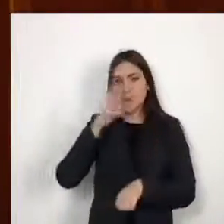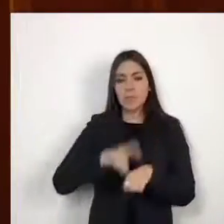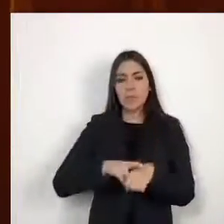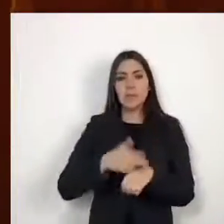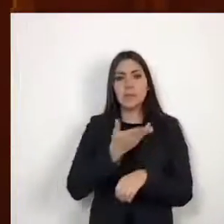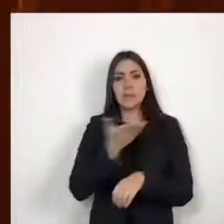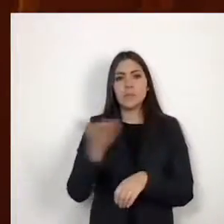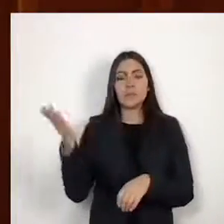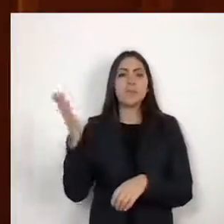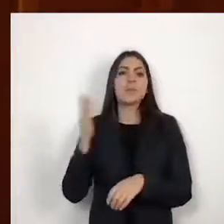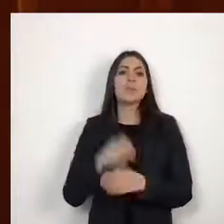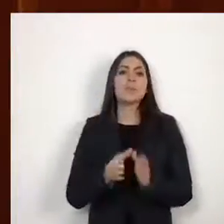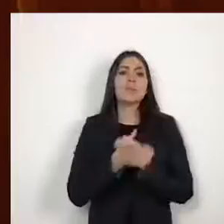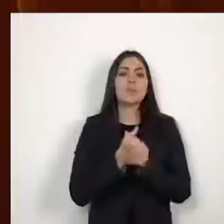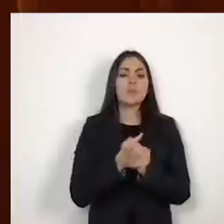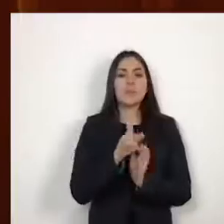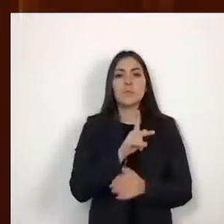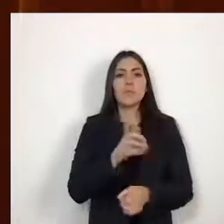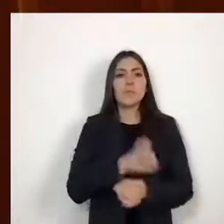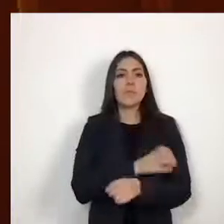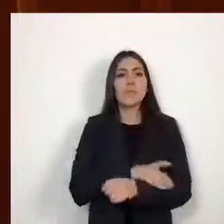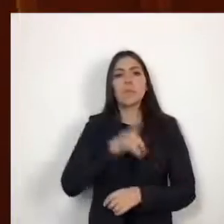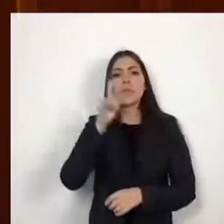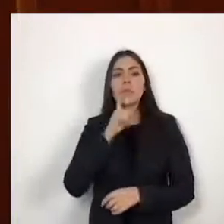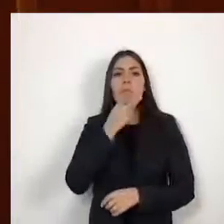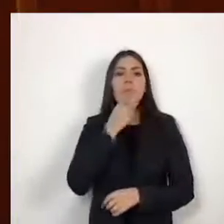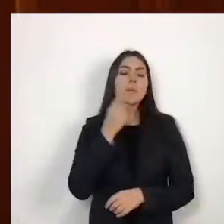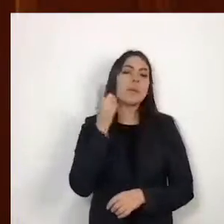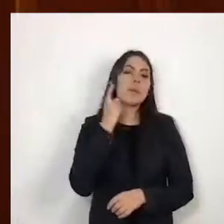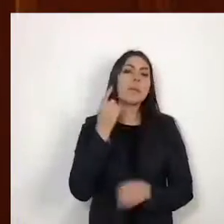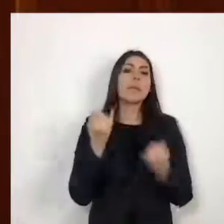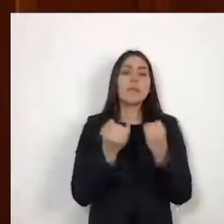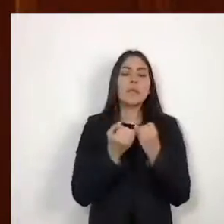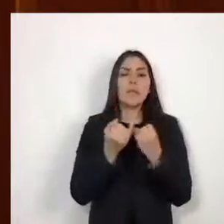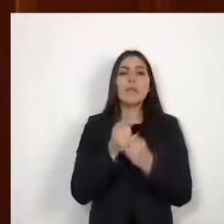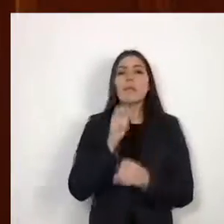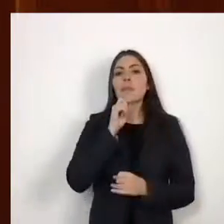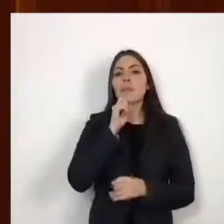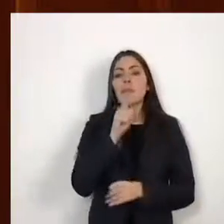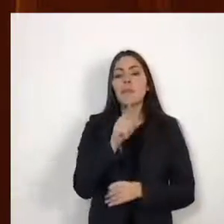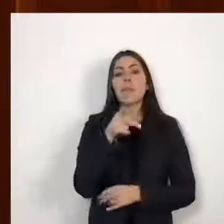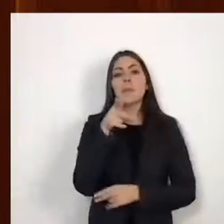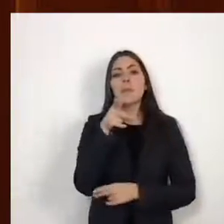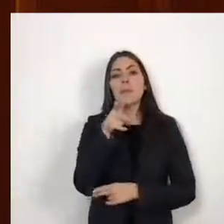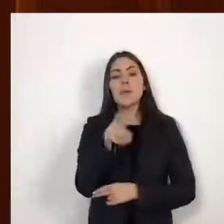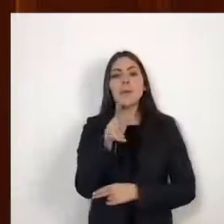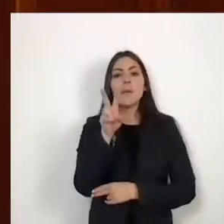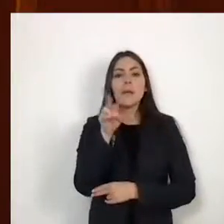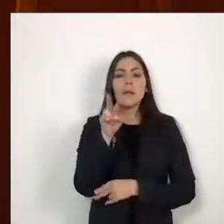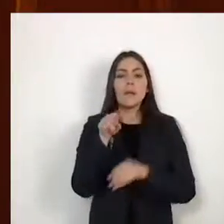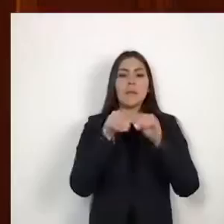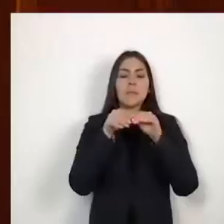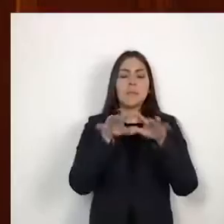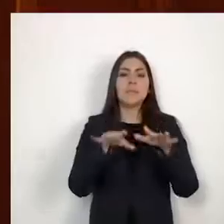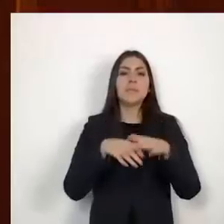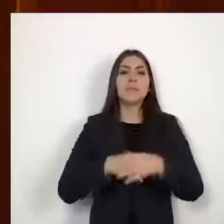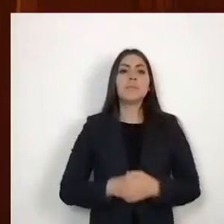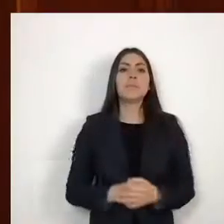diputados, así también a los medios de comunicación. Honorable Asamblea.